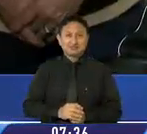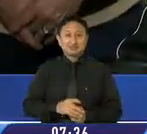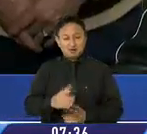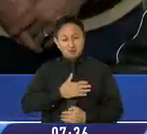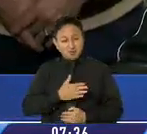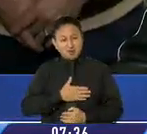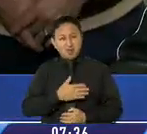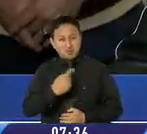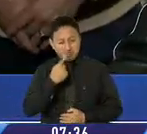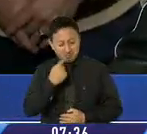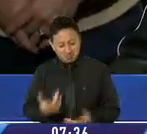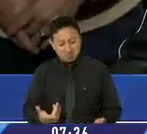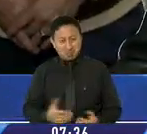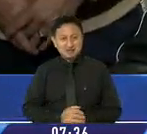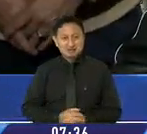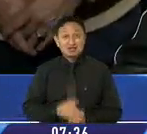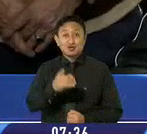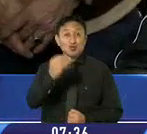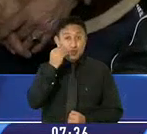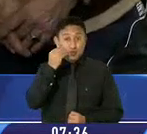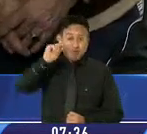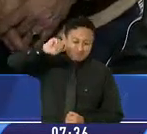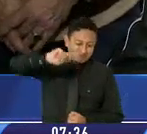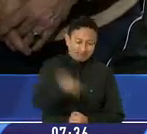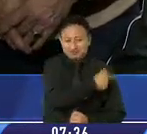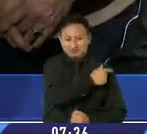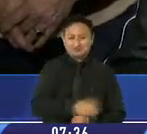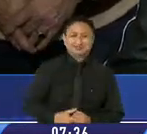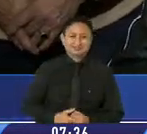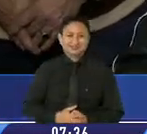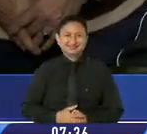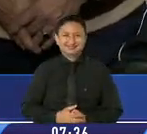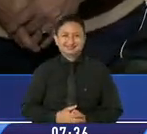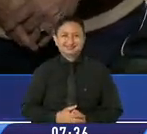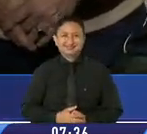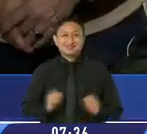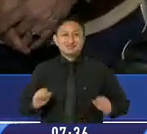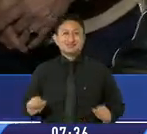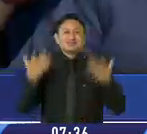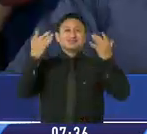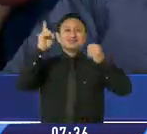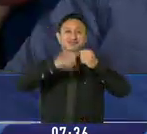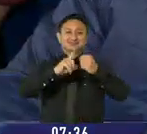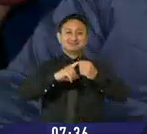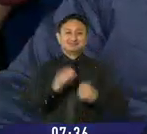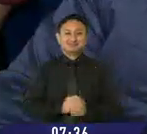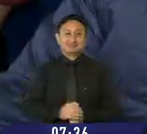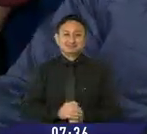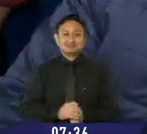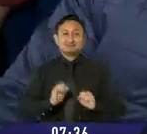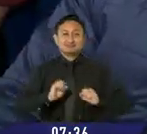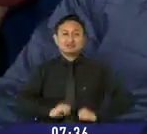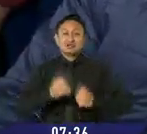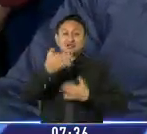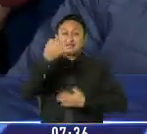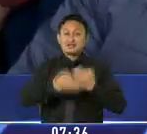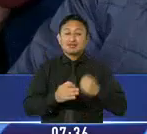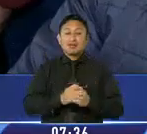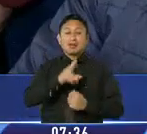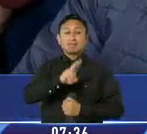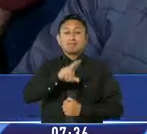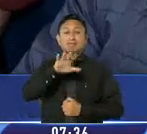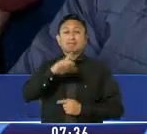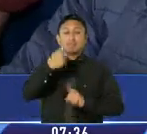total participaron 25